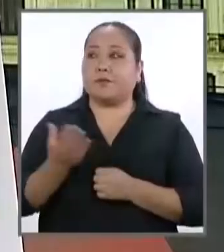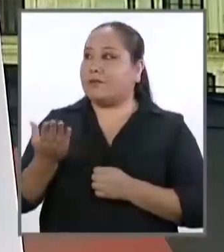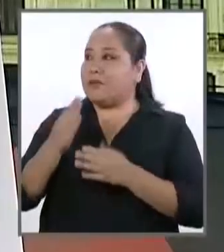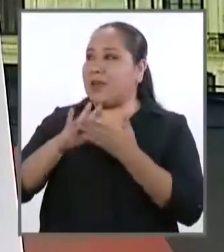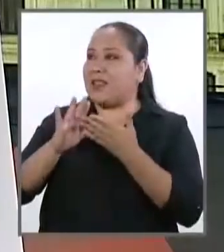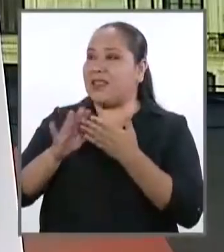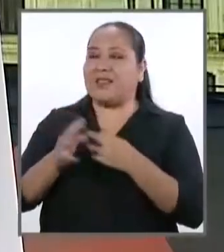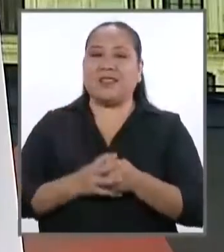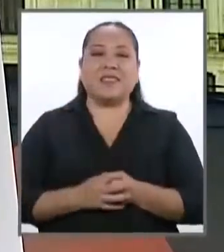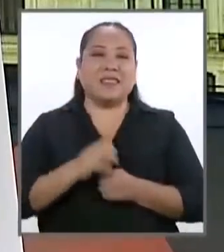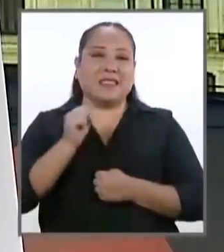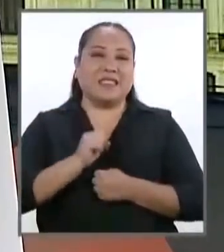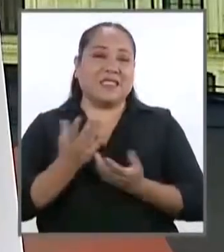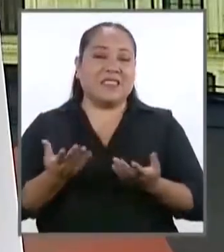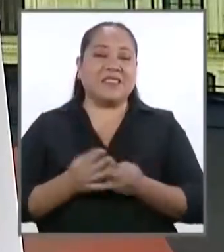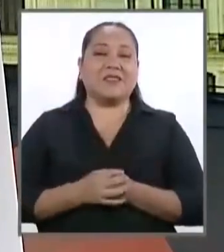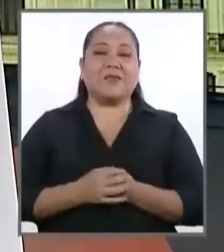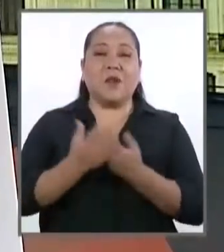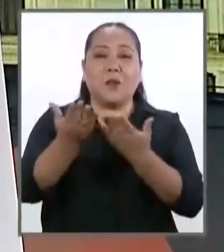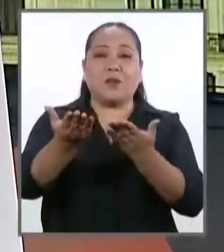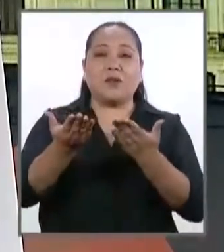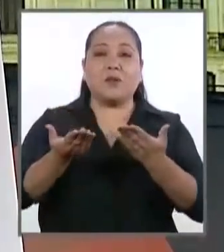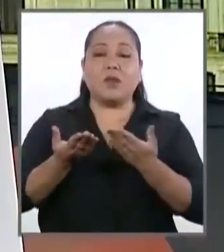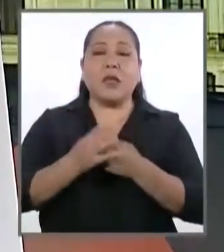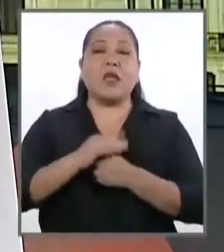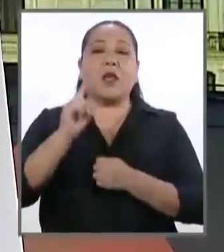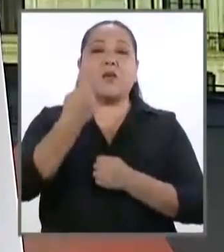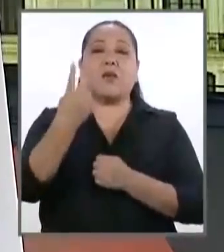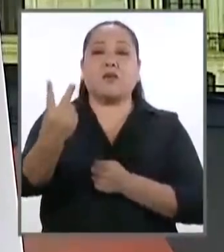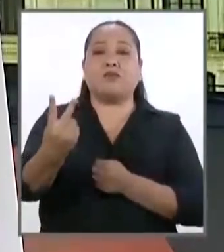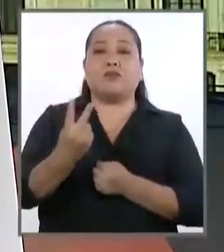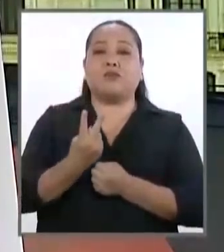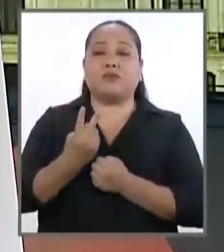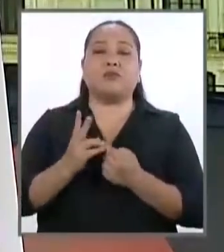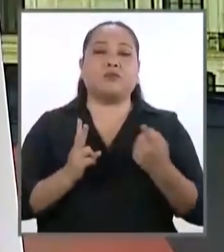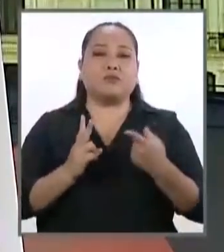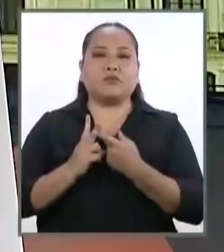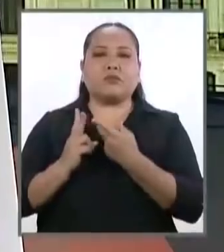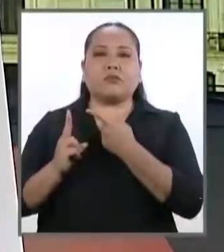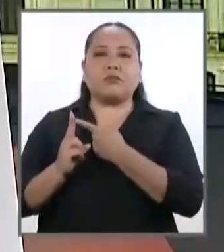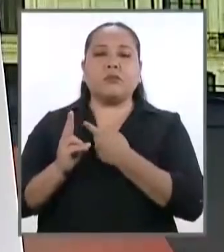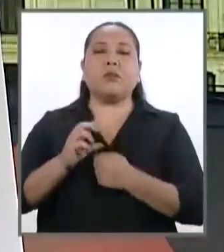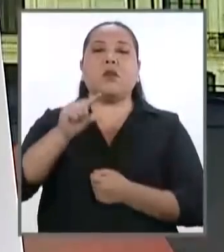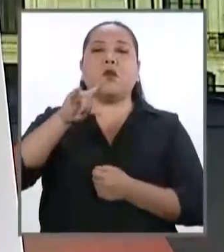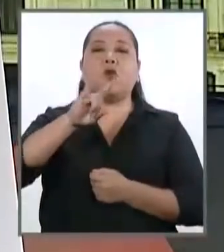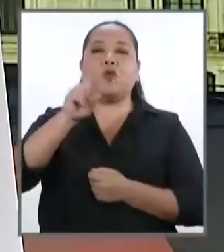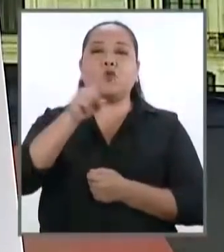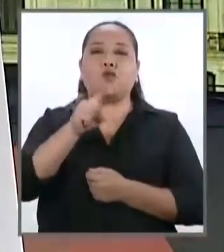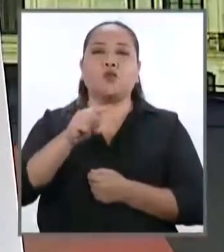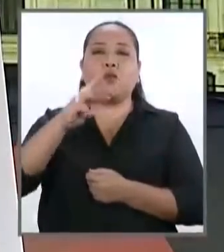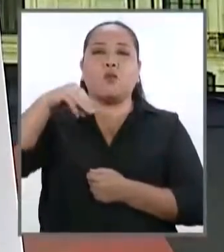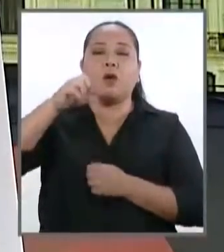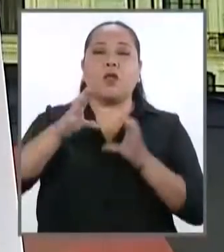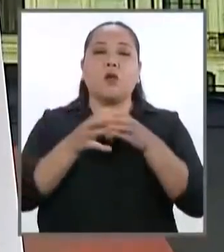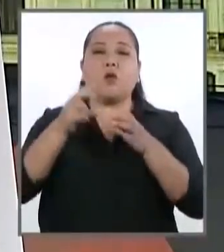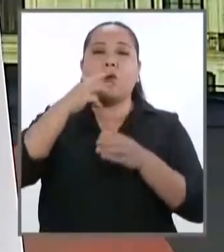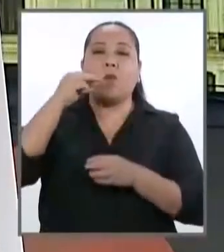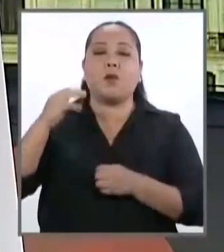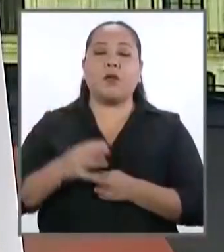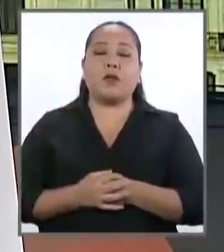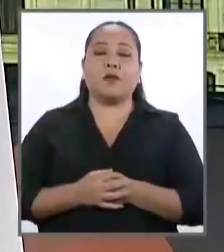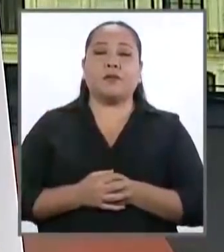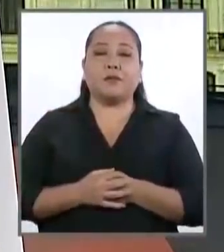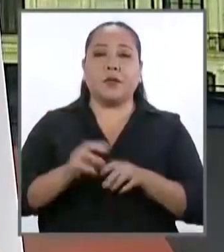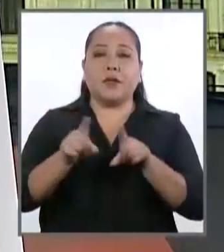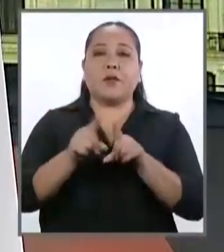Sin más que decir, vamos a invitar a la primera dupla que está conformada por Julio Guzmán Cáceres del Partido Morado y